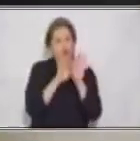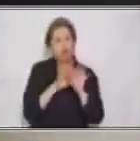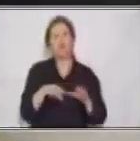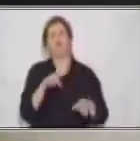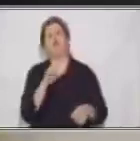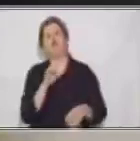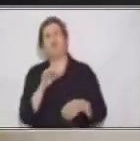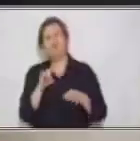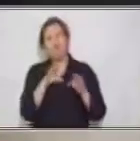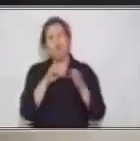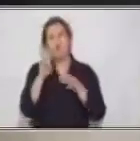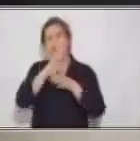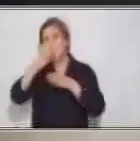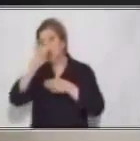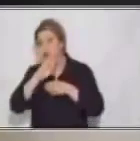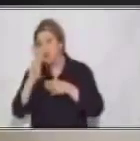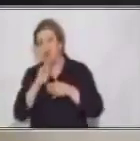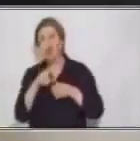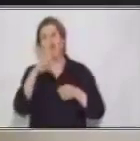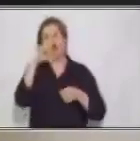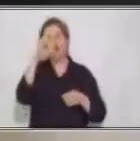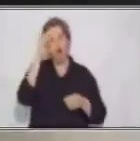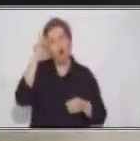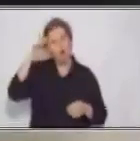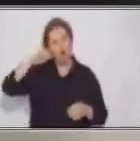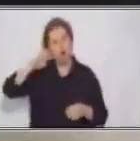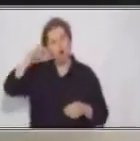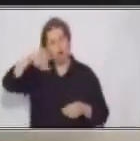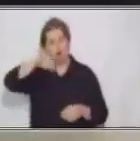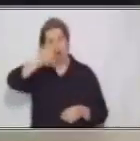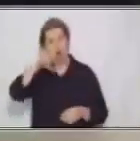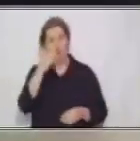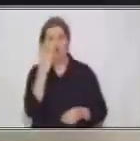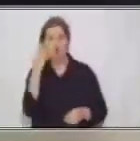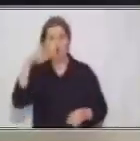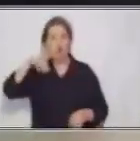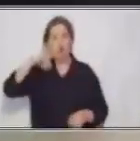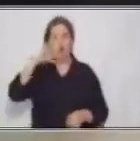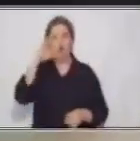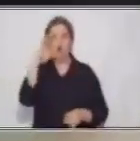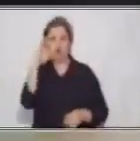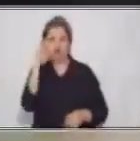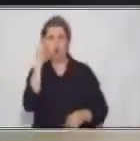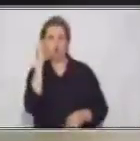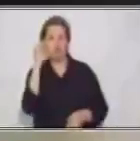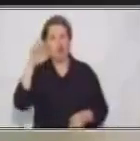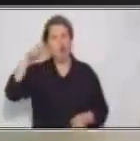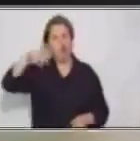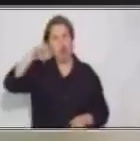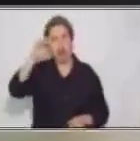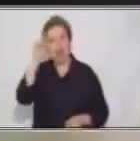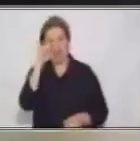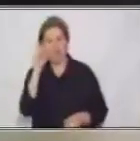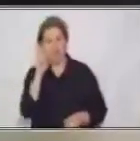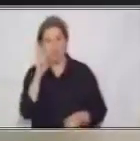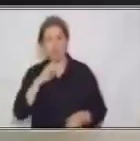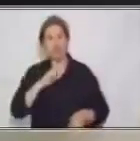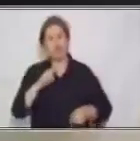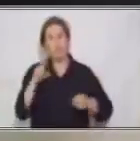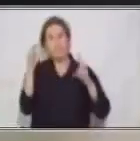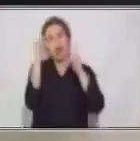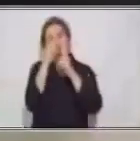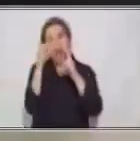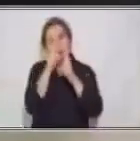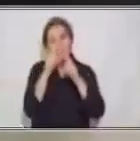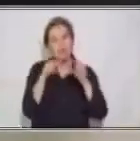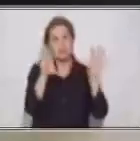vine desde lejos, ya tiene sentido. Conjunciones también, como les había dicho, son palabras invariables, pero sirven